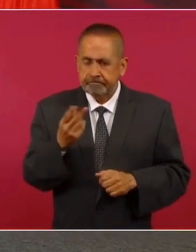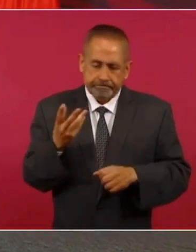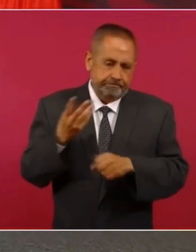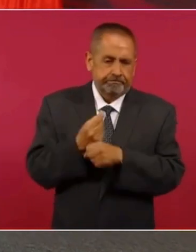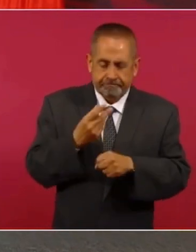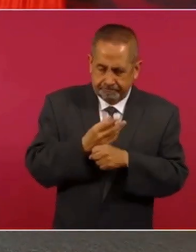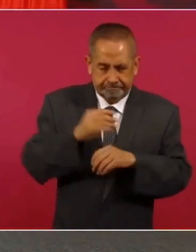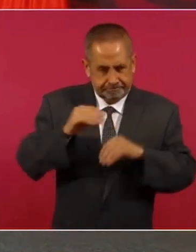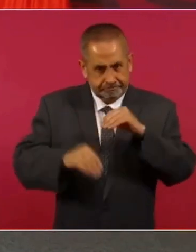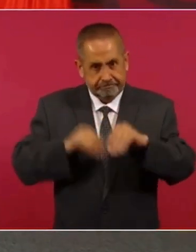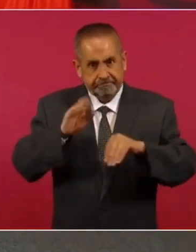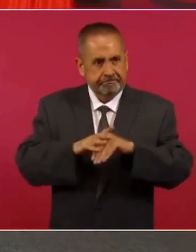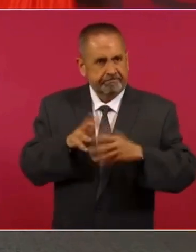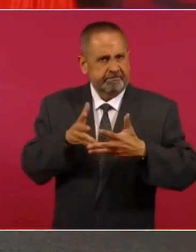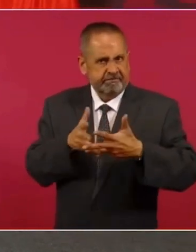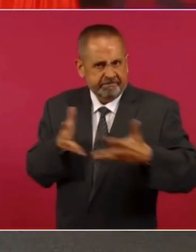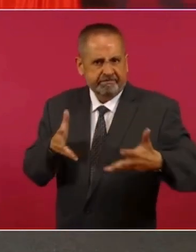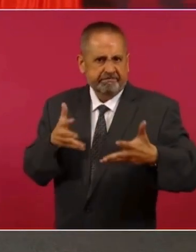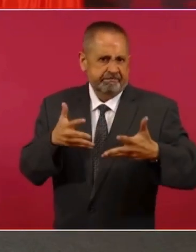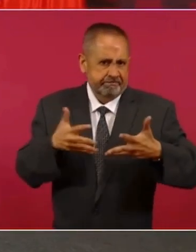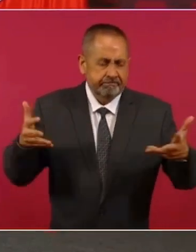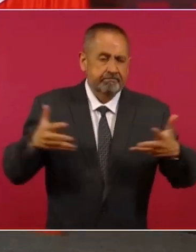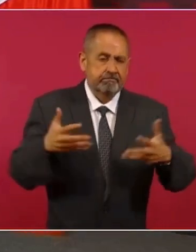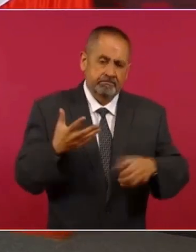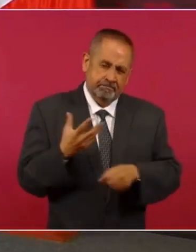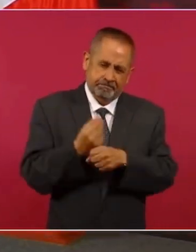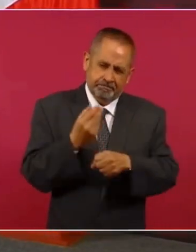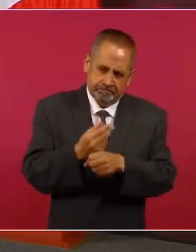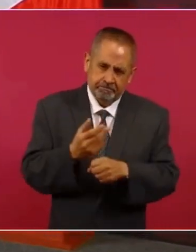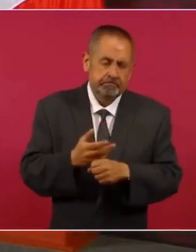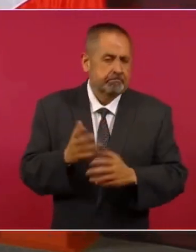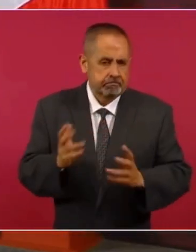ampliación y se está haciendo